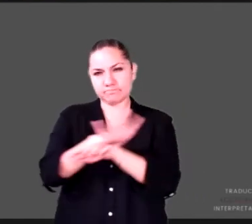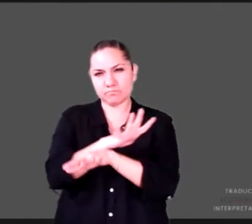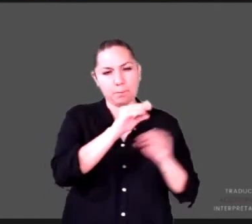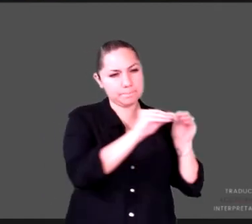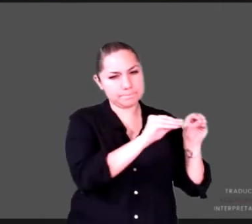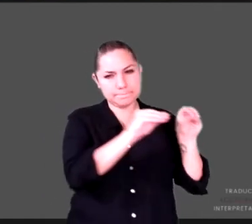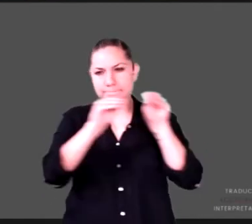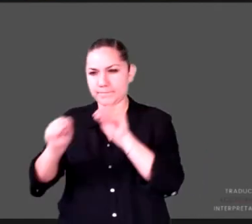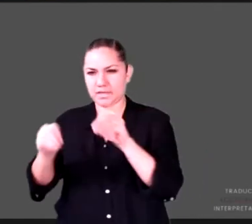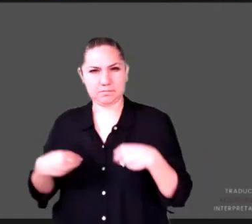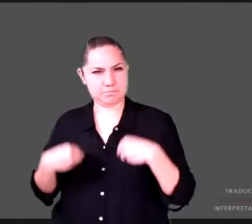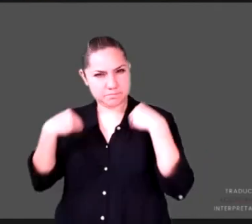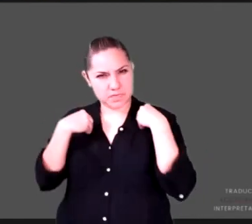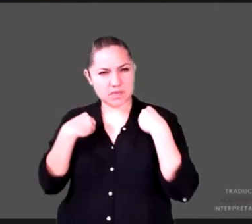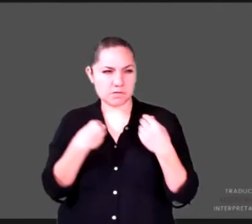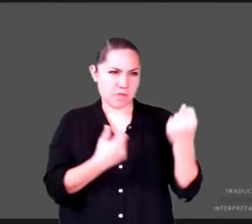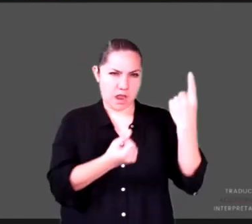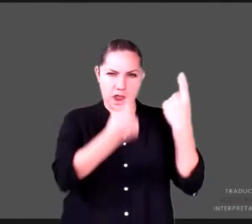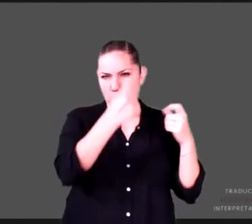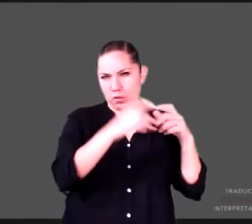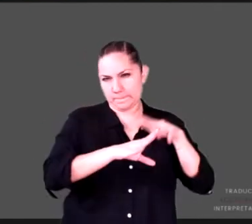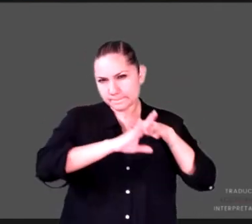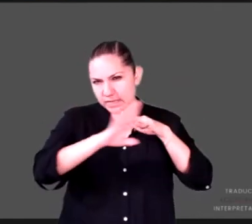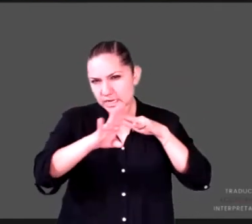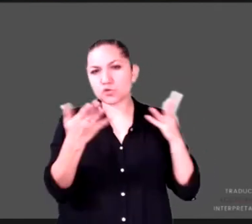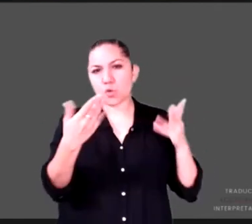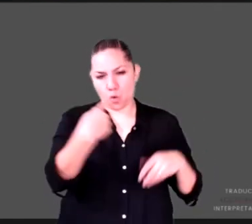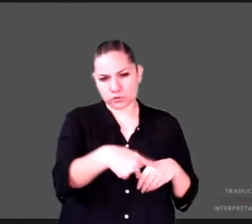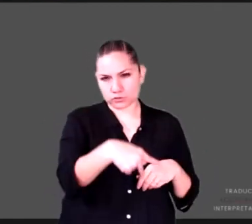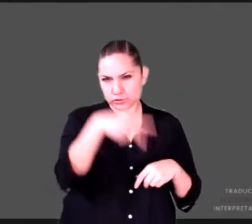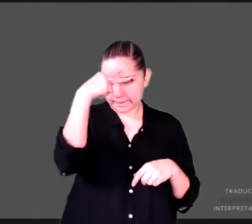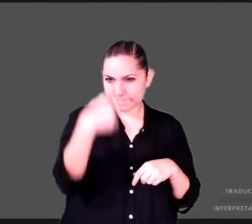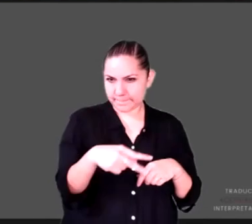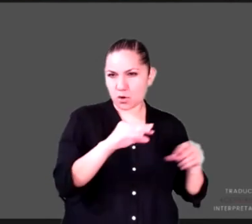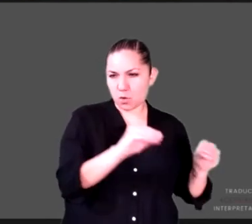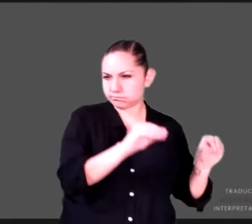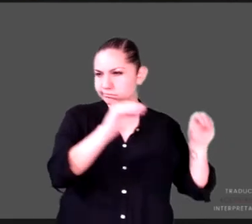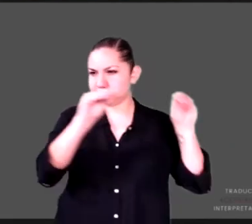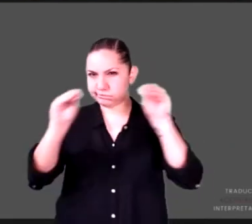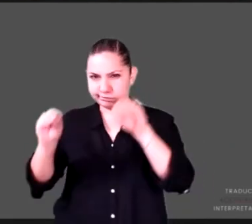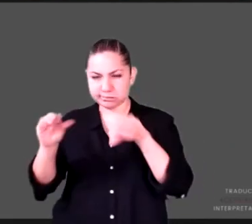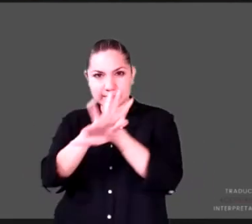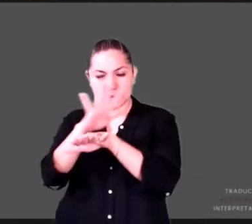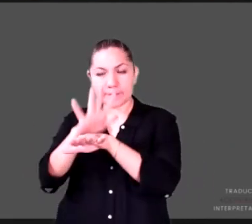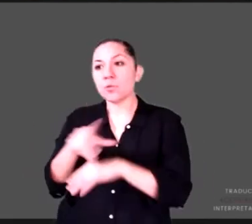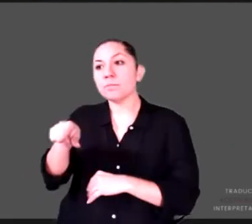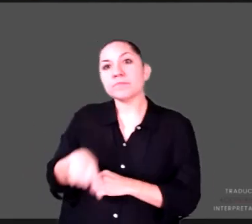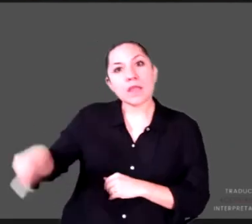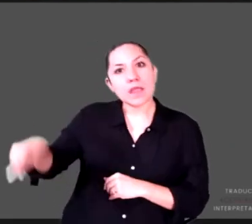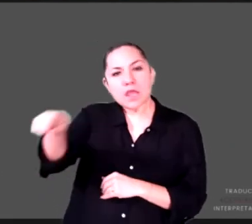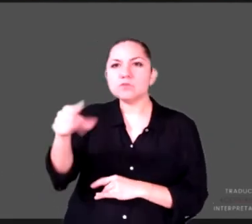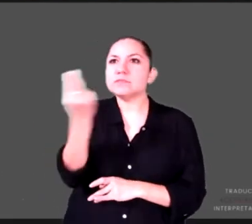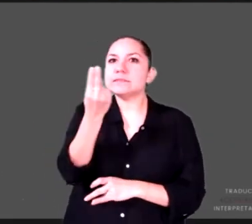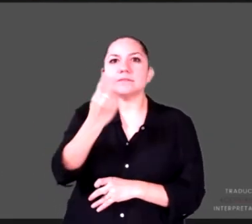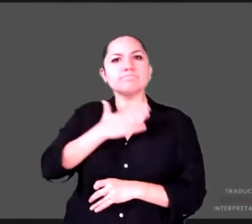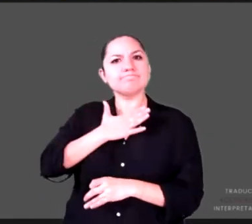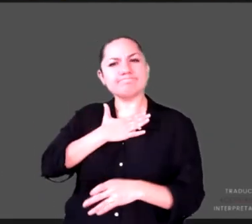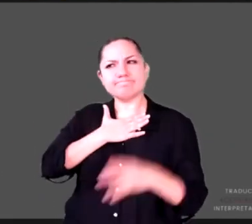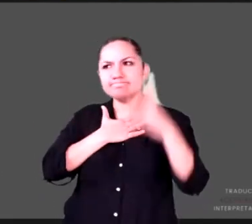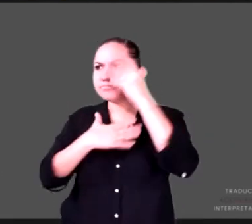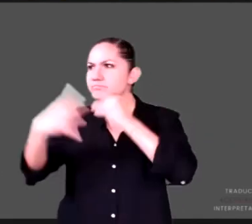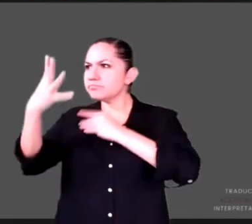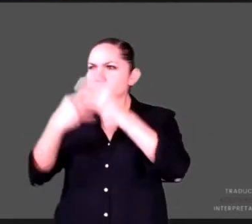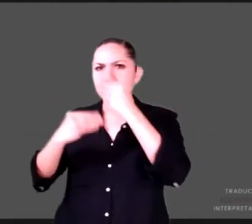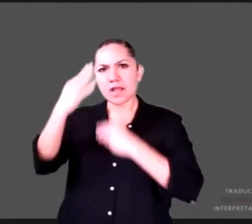enfoca específicamente en incrementar la retención escolar y brindando habilidades y competencias para que puedan acceder a un futuro,